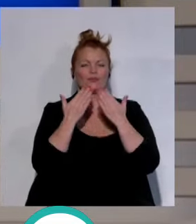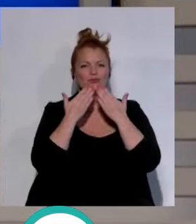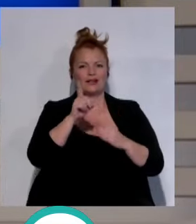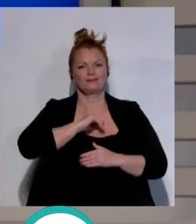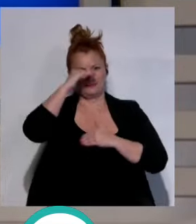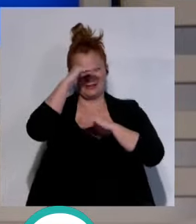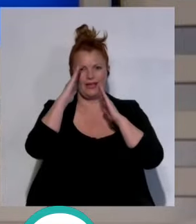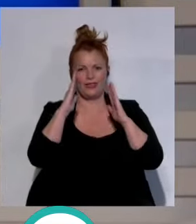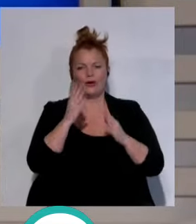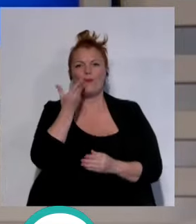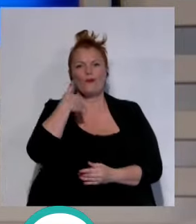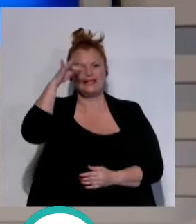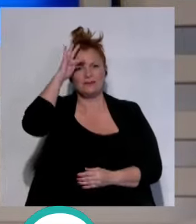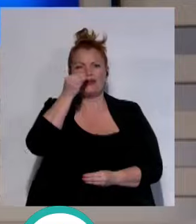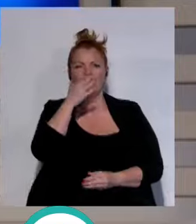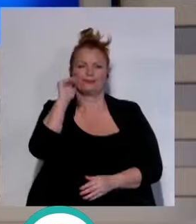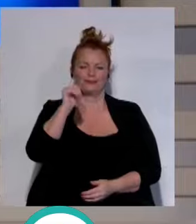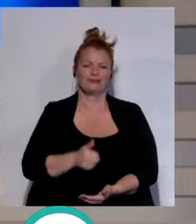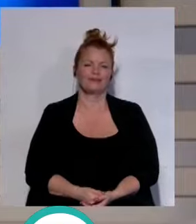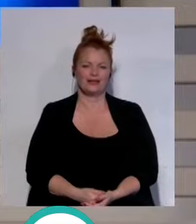gracias por estar ahí que tengan buen fin de semana